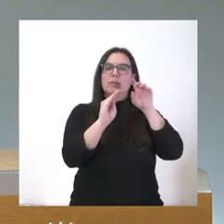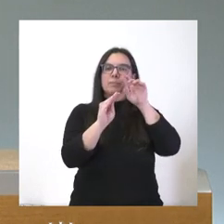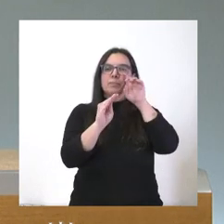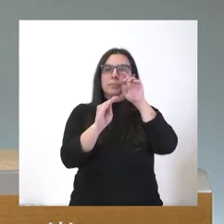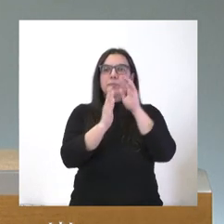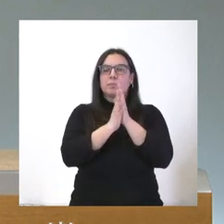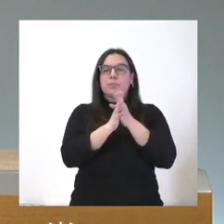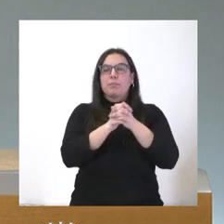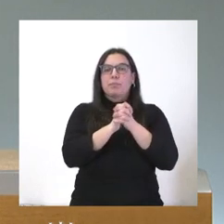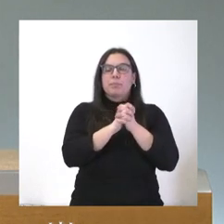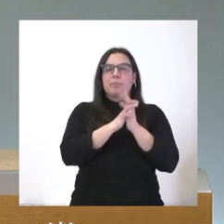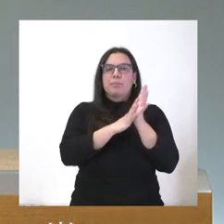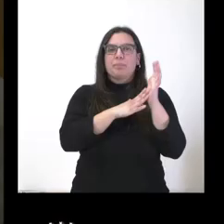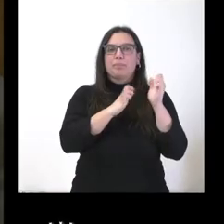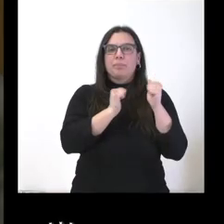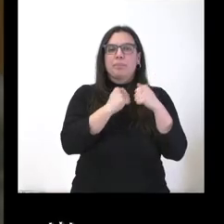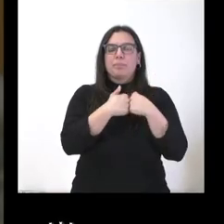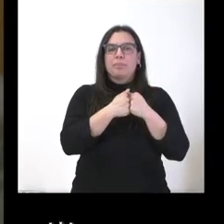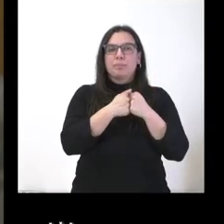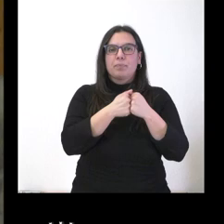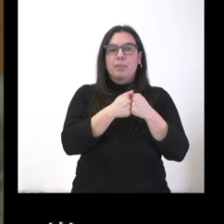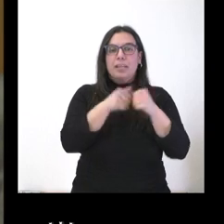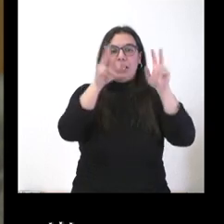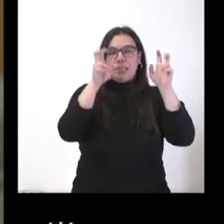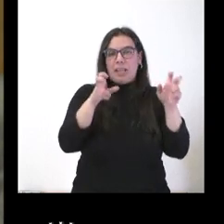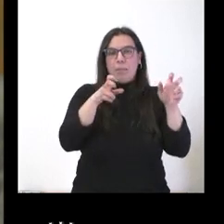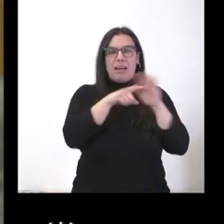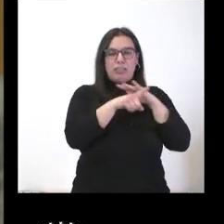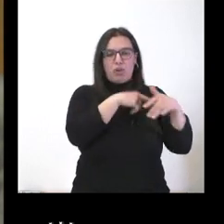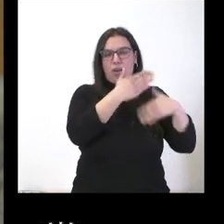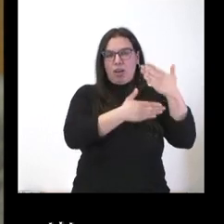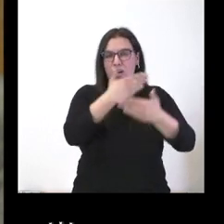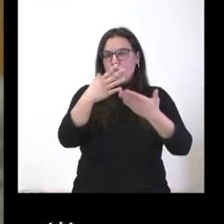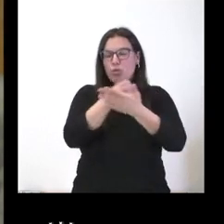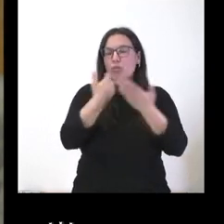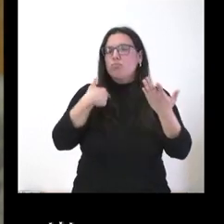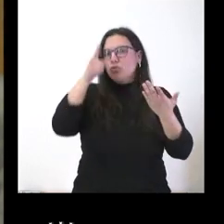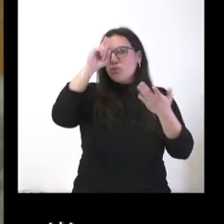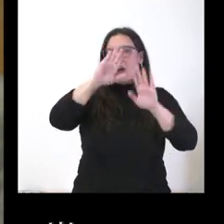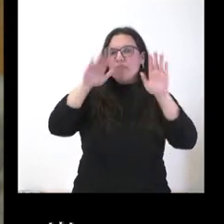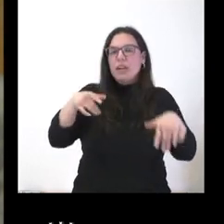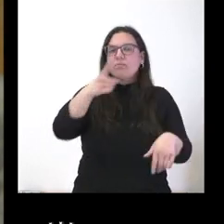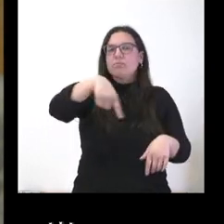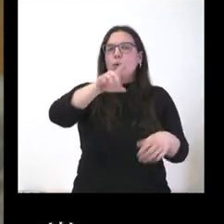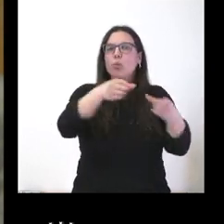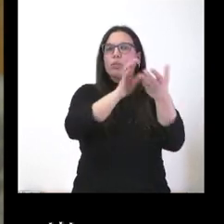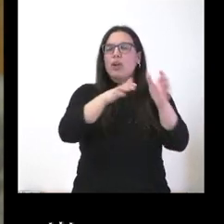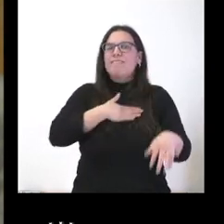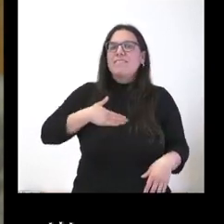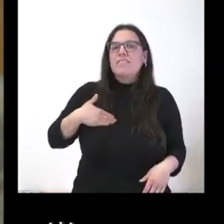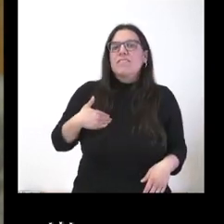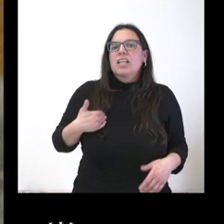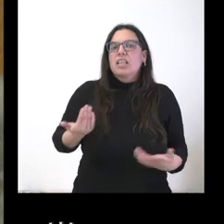Tal y como se está llevando todo este tema, yo no sé si al final la intención de la Junta es que